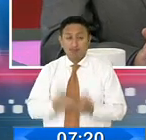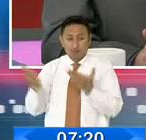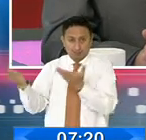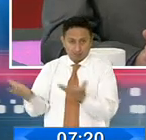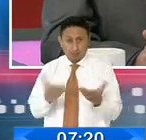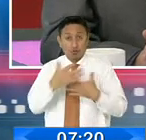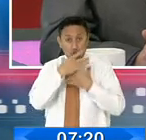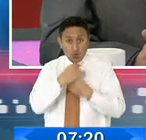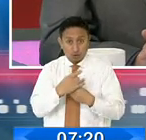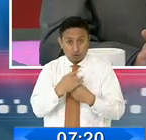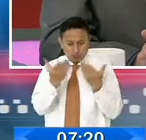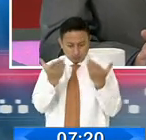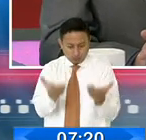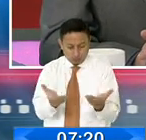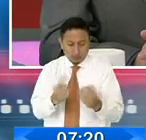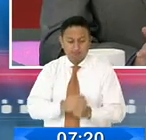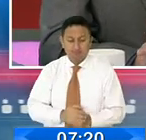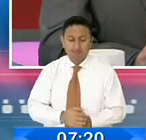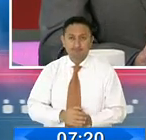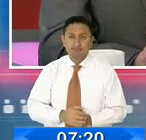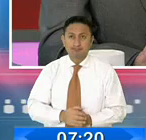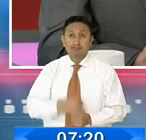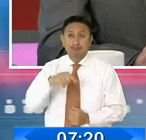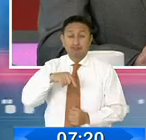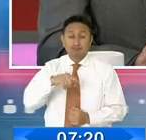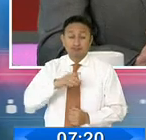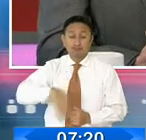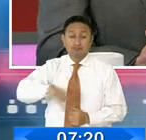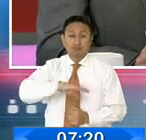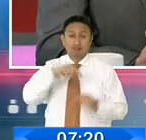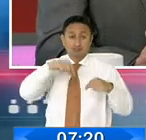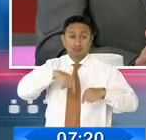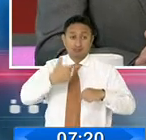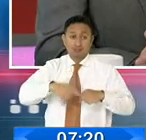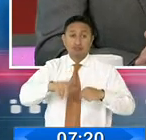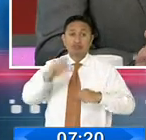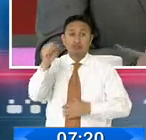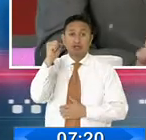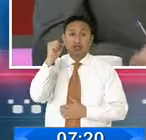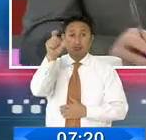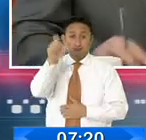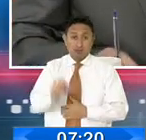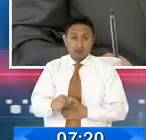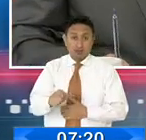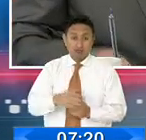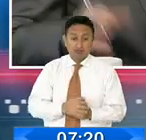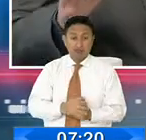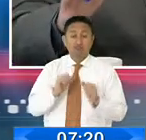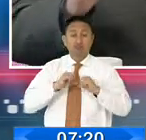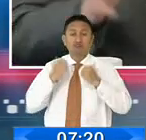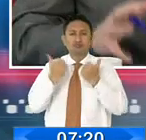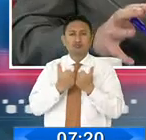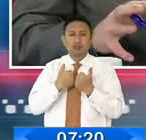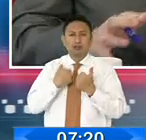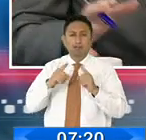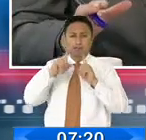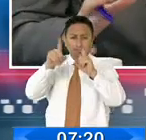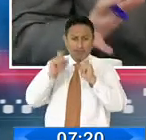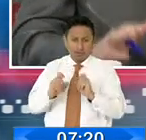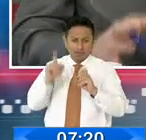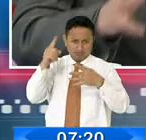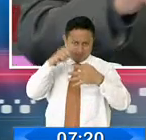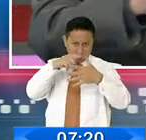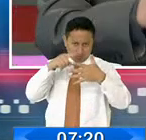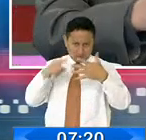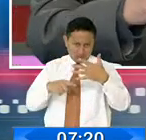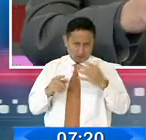mucho gusto pues hacemos uso de lo que efectivamente está en el derecho ciudadano. Asambleísta, vamos a ir por partes, vamos